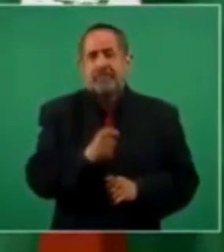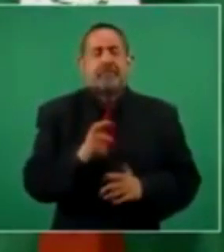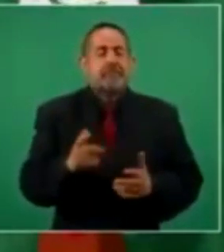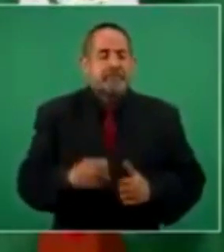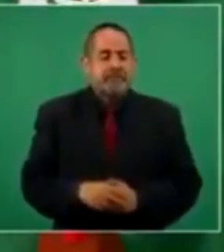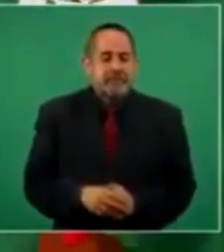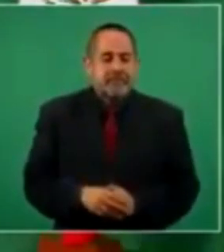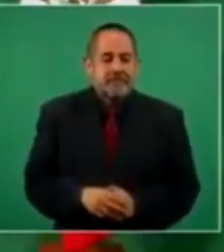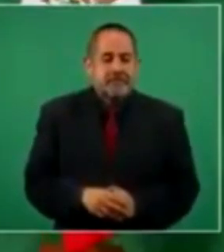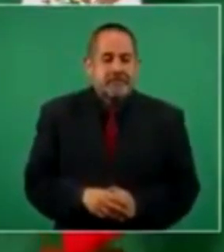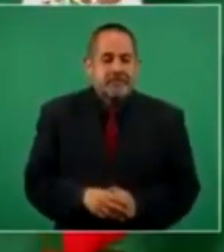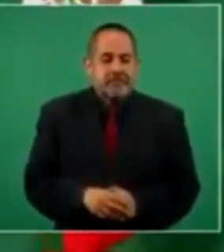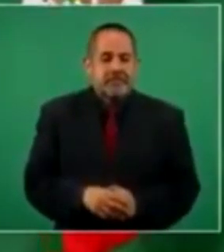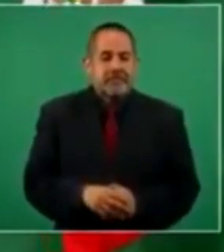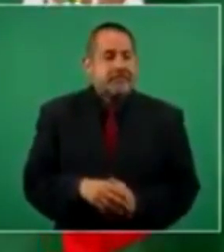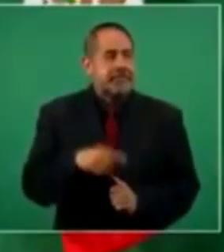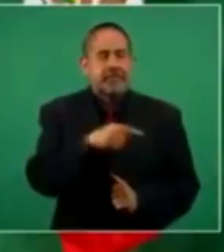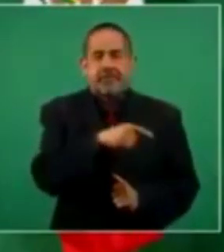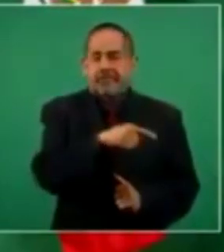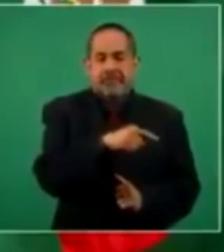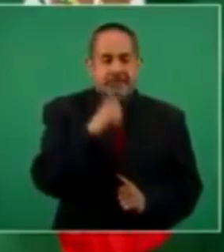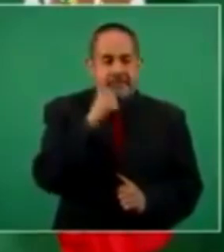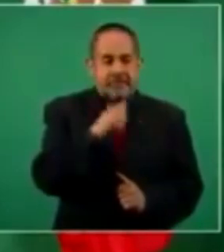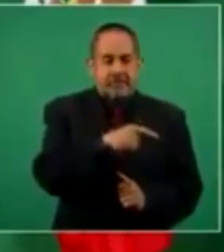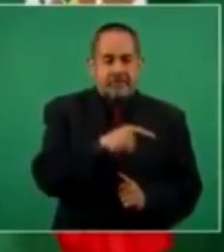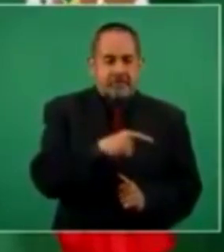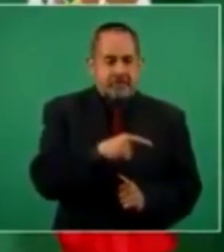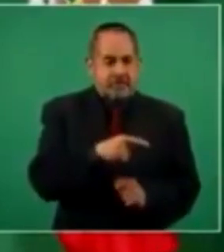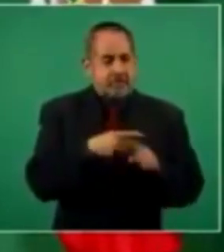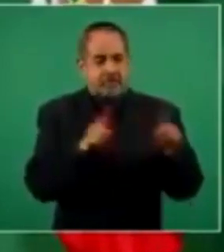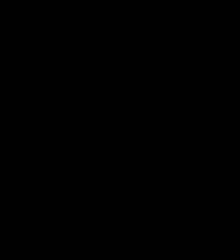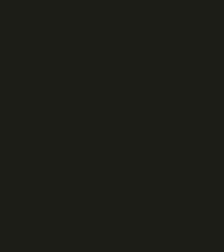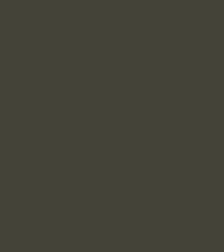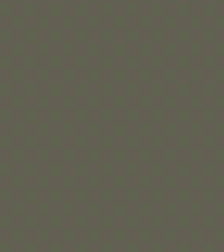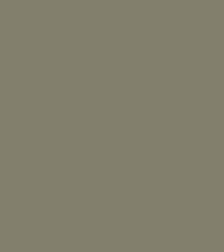no hay el mismo trato.